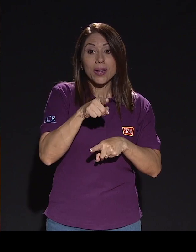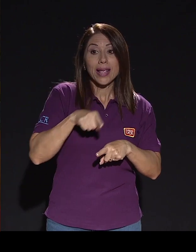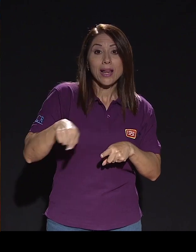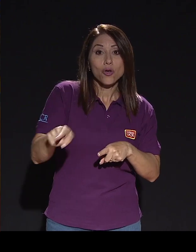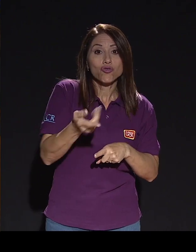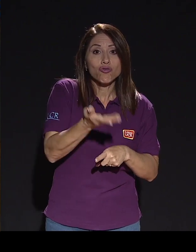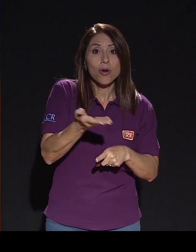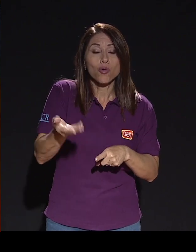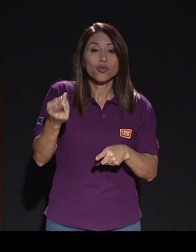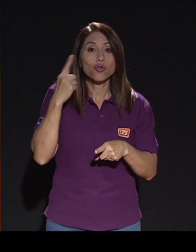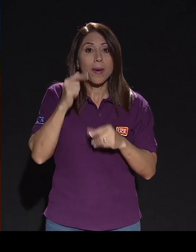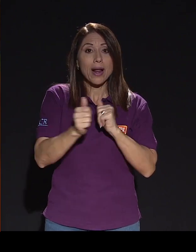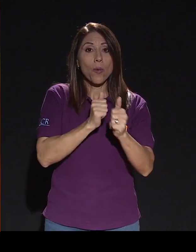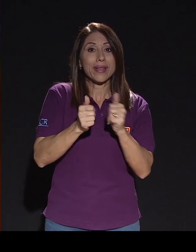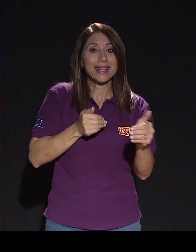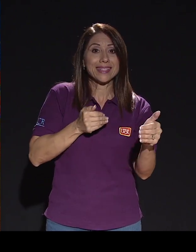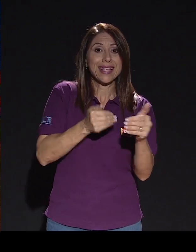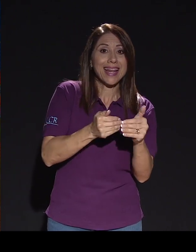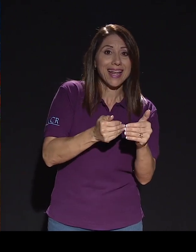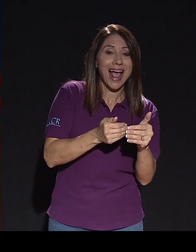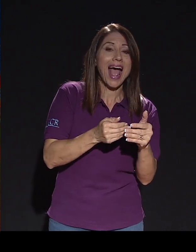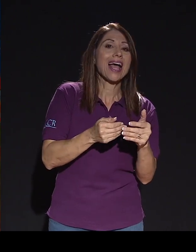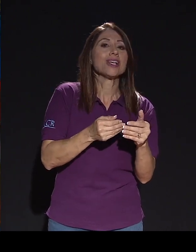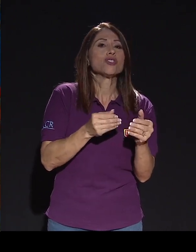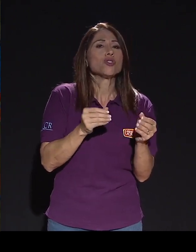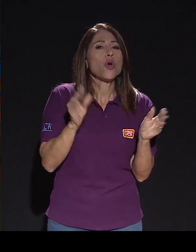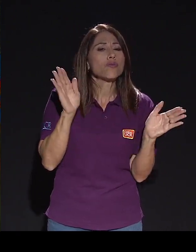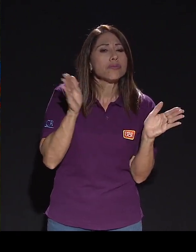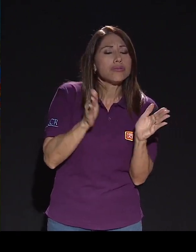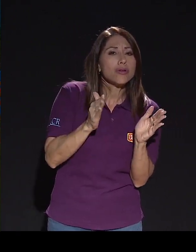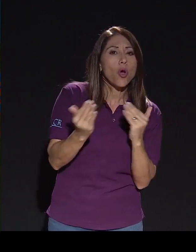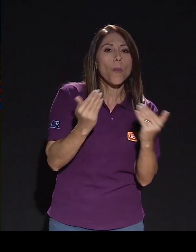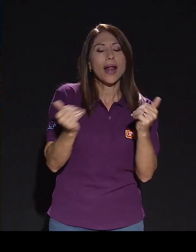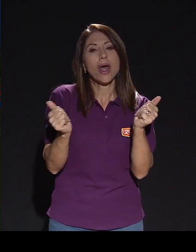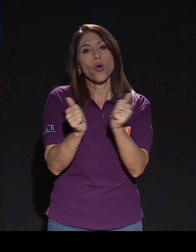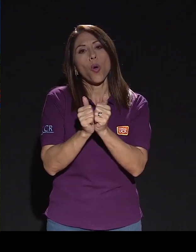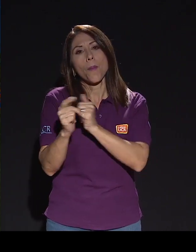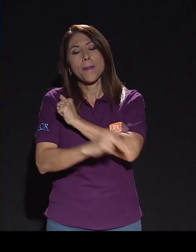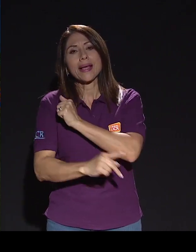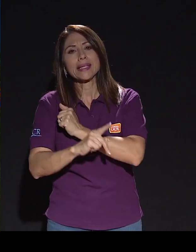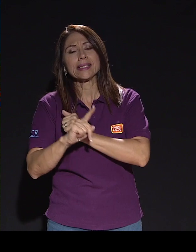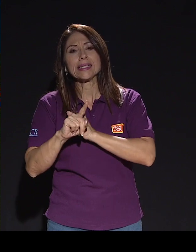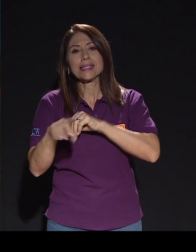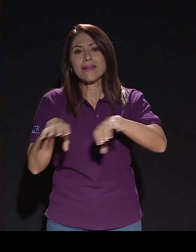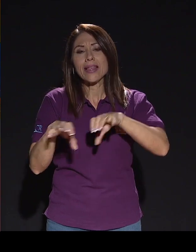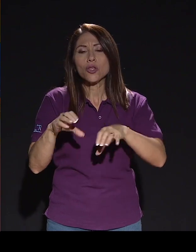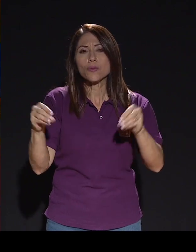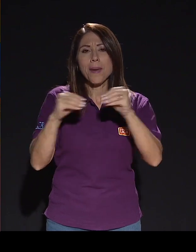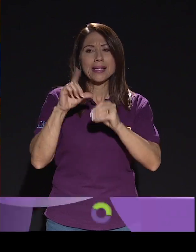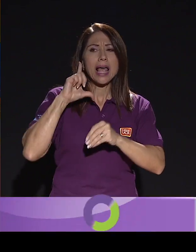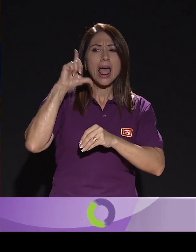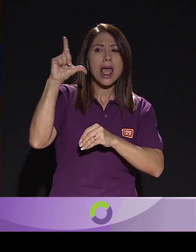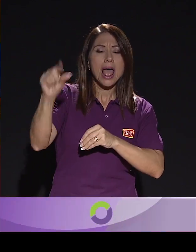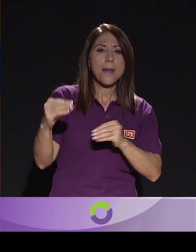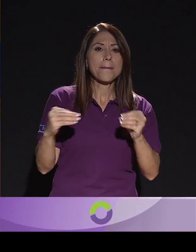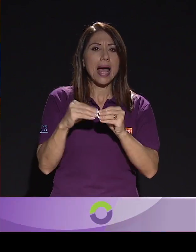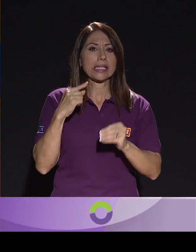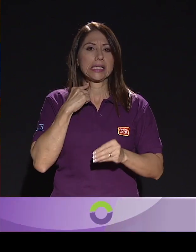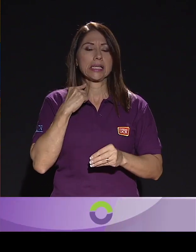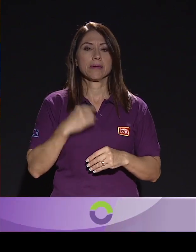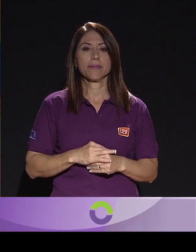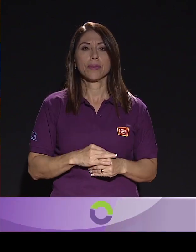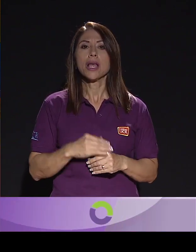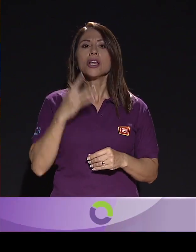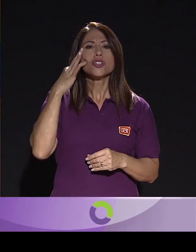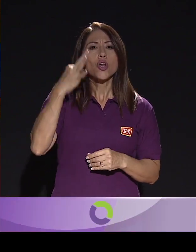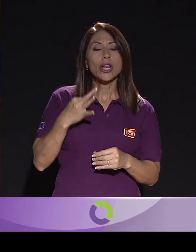son mucho menores que cuando se trata de eventos en países lejanos o más costosos. Y yo creo que tanto el Comité Olímpico